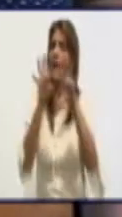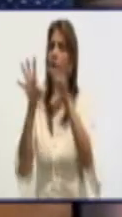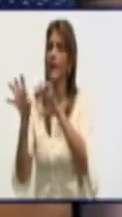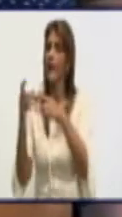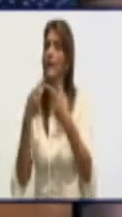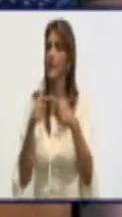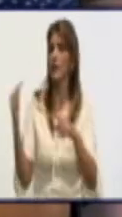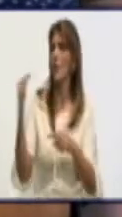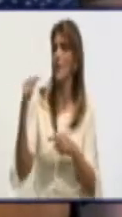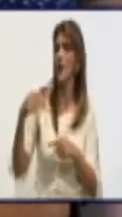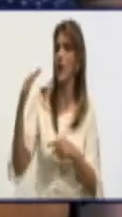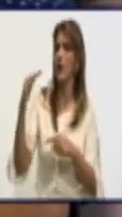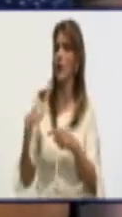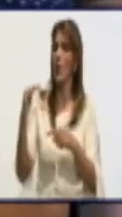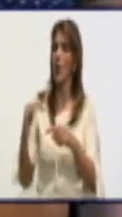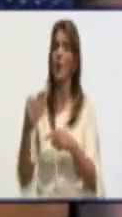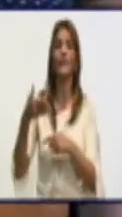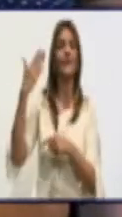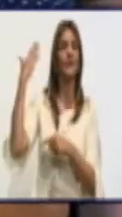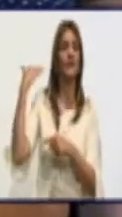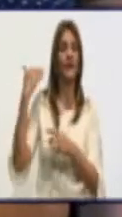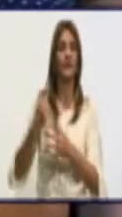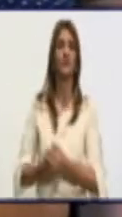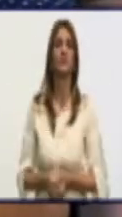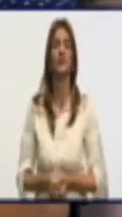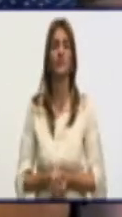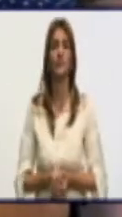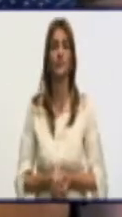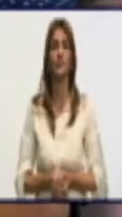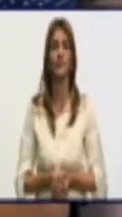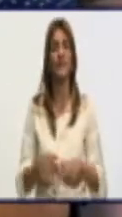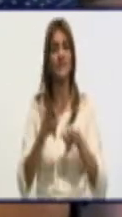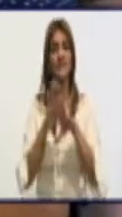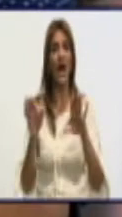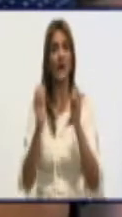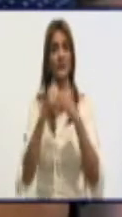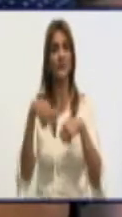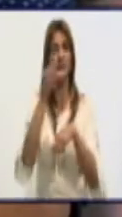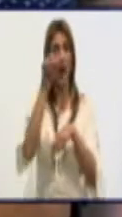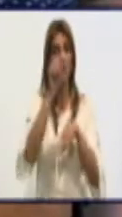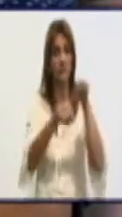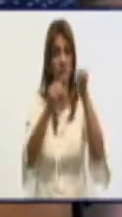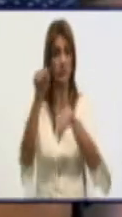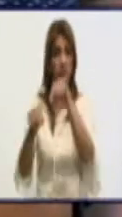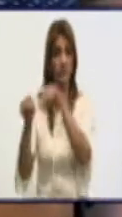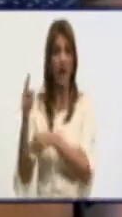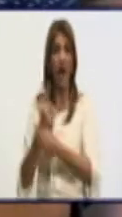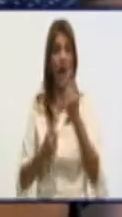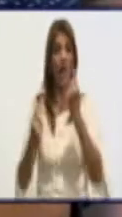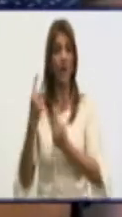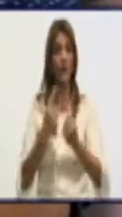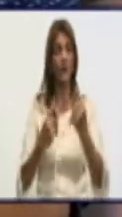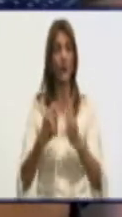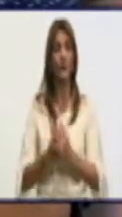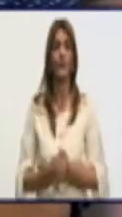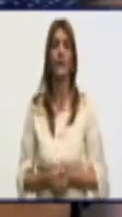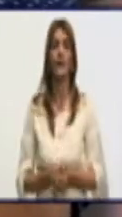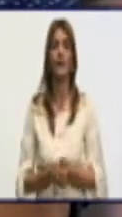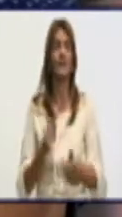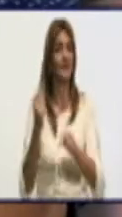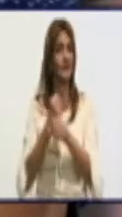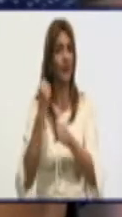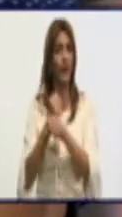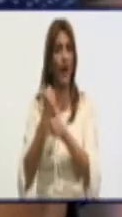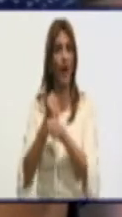que eso se refleja en la opinión del pueblo. Ya ha identificado unidades productivas que son las que están de forma intermitente,